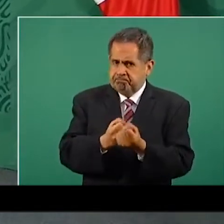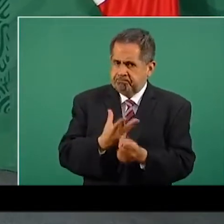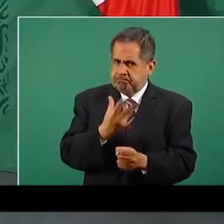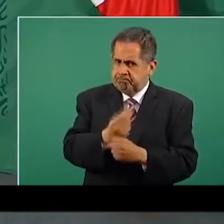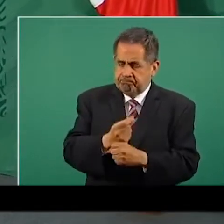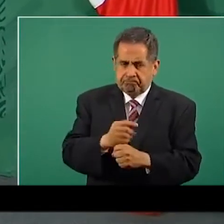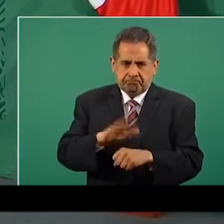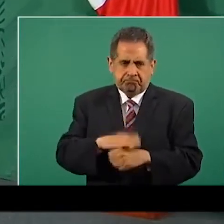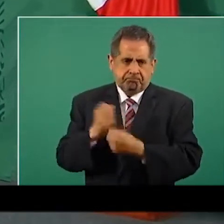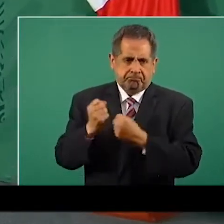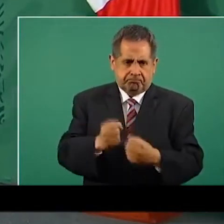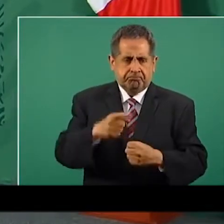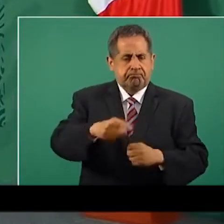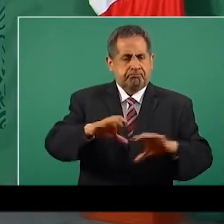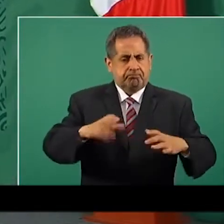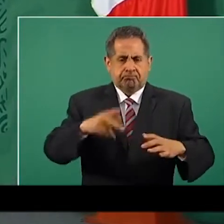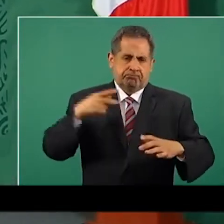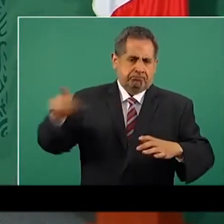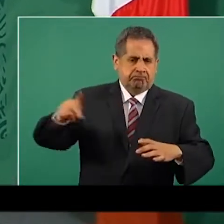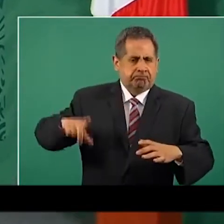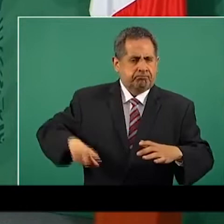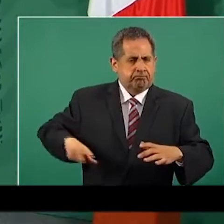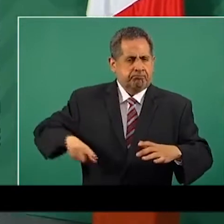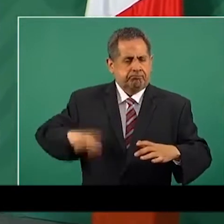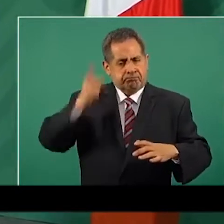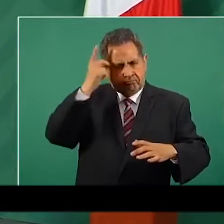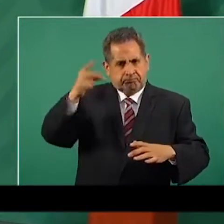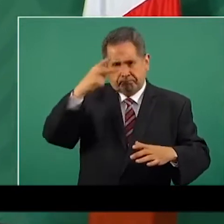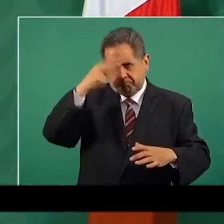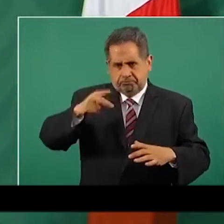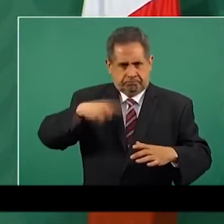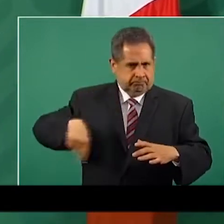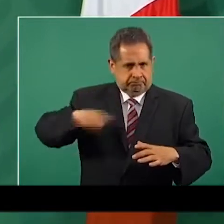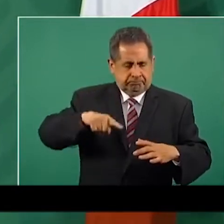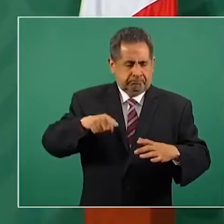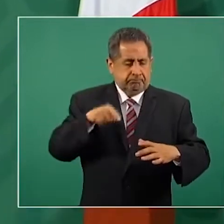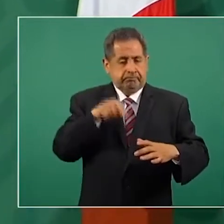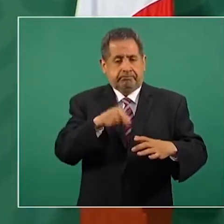una empresa pública, que es una empresa de la nación, para